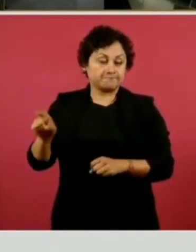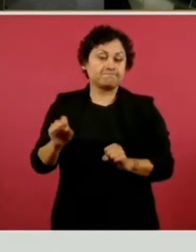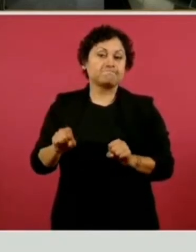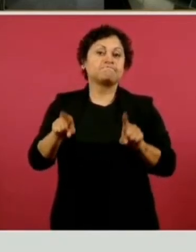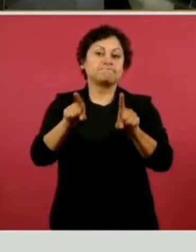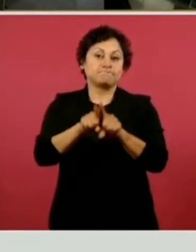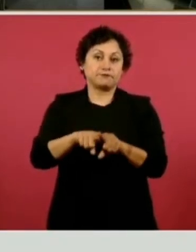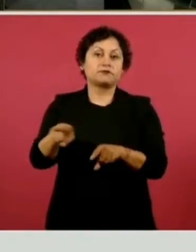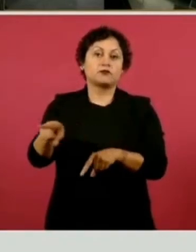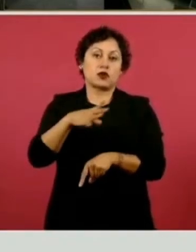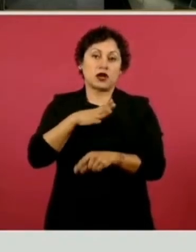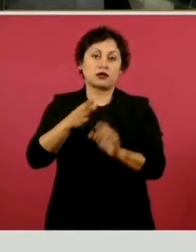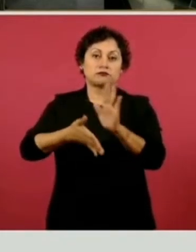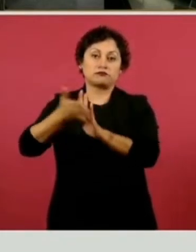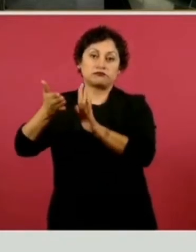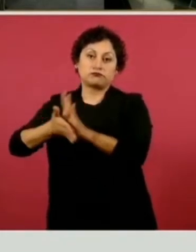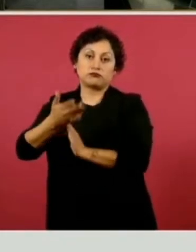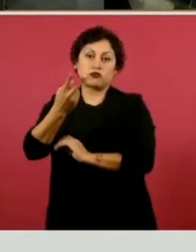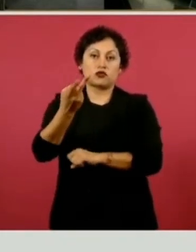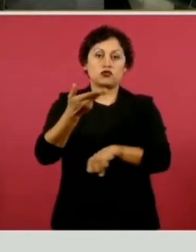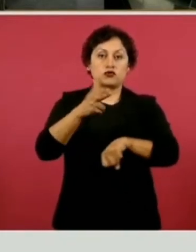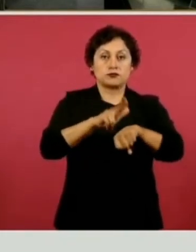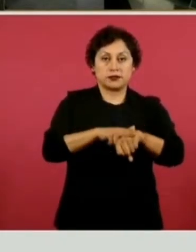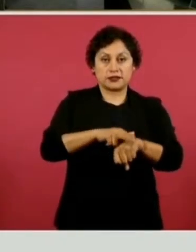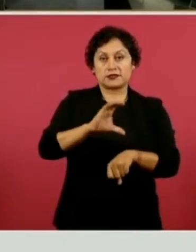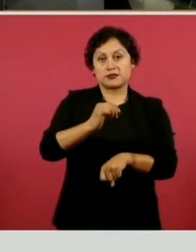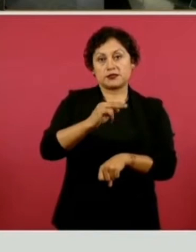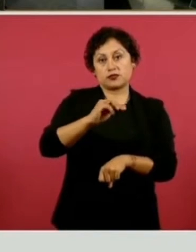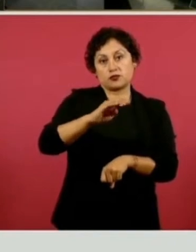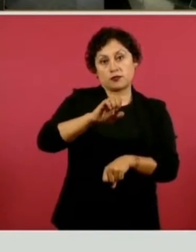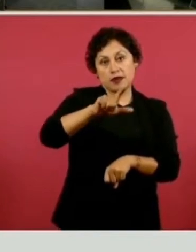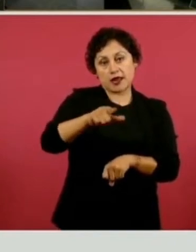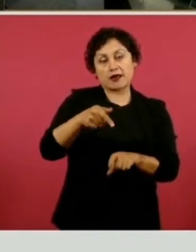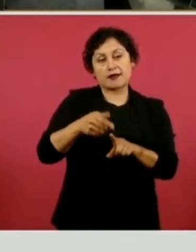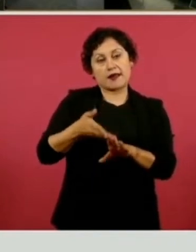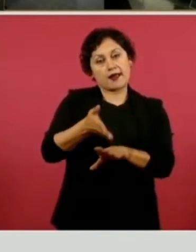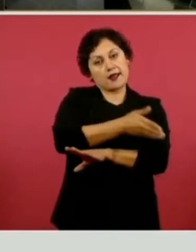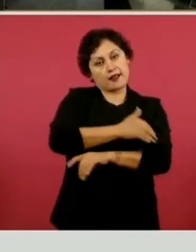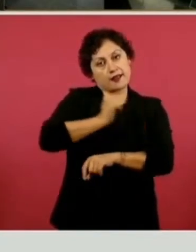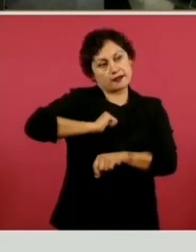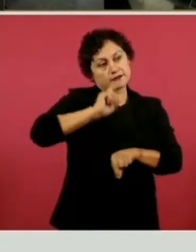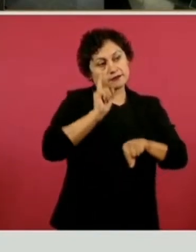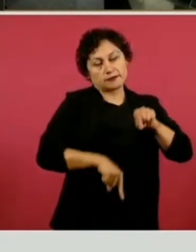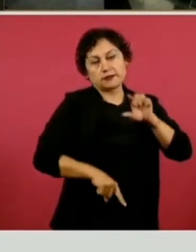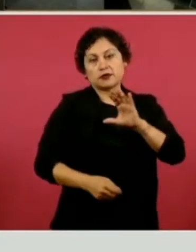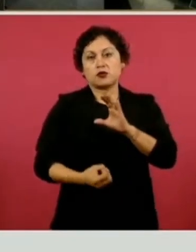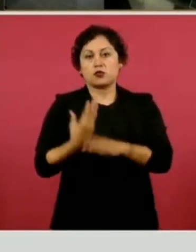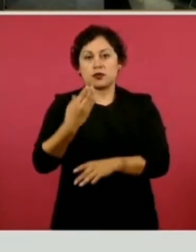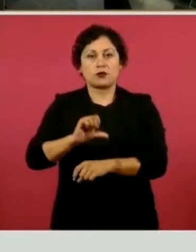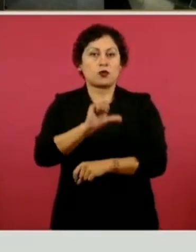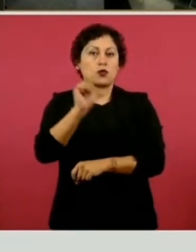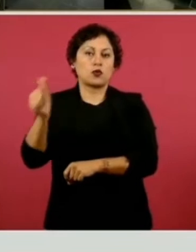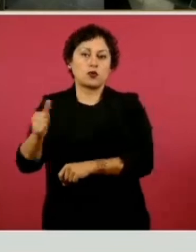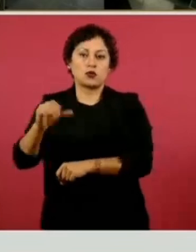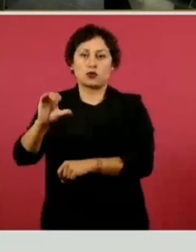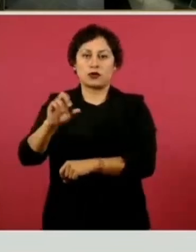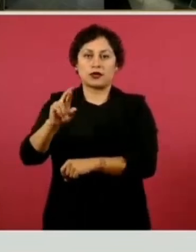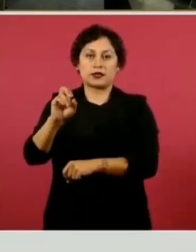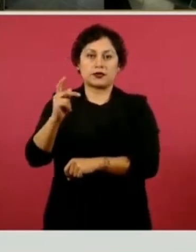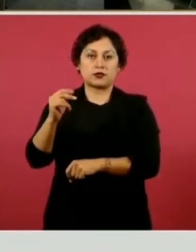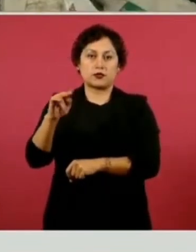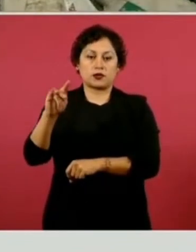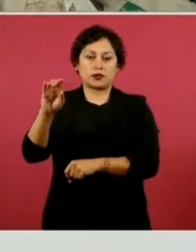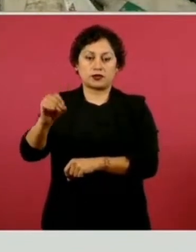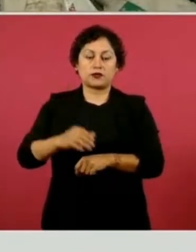hospitales, el Hospital General de Chetumal, en sustitución del antiguo hospital, y un hospital nuevo en Carrillo Puerto. En el caso de Hidalgo,